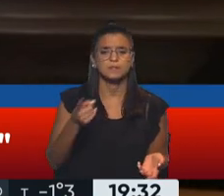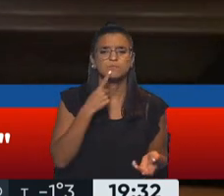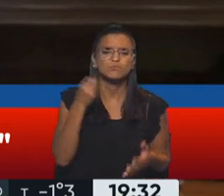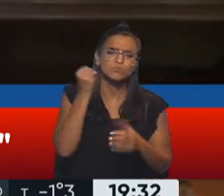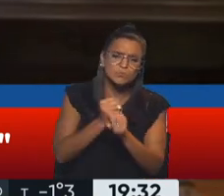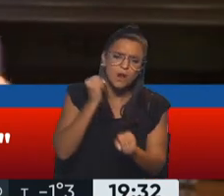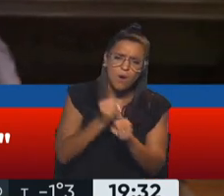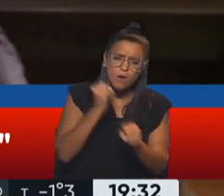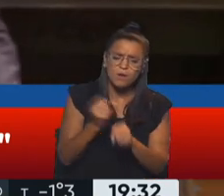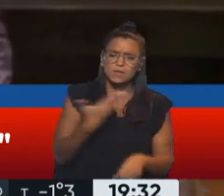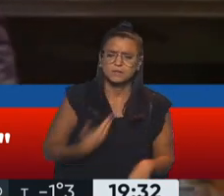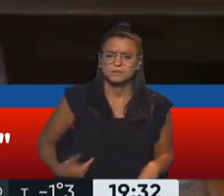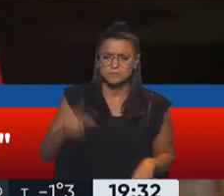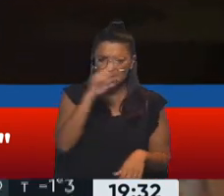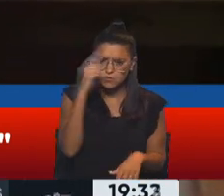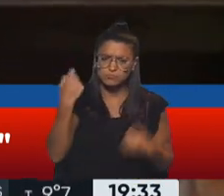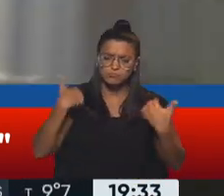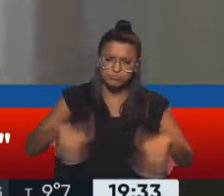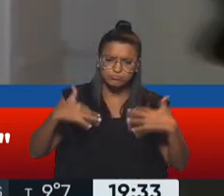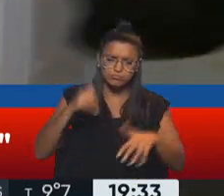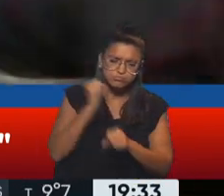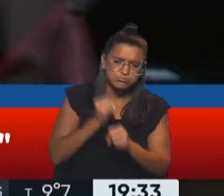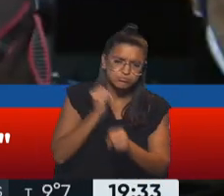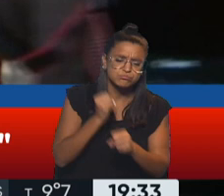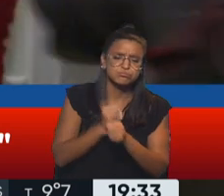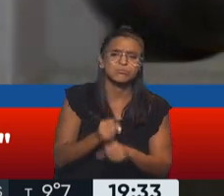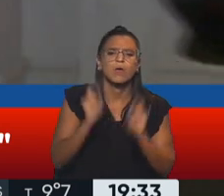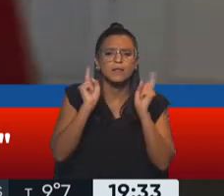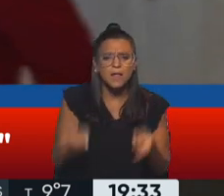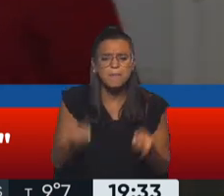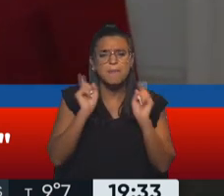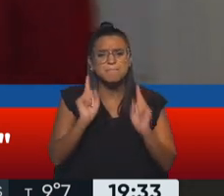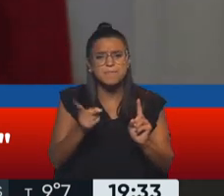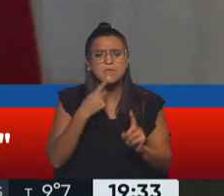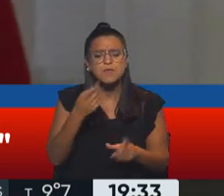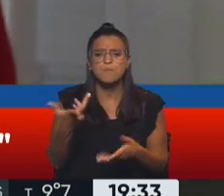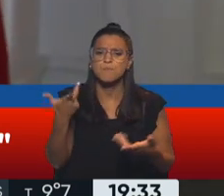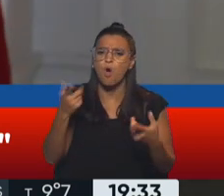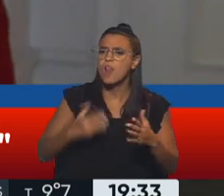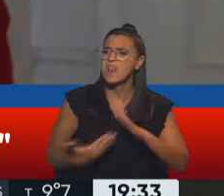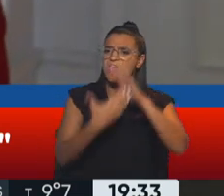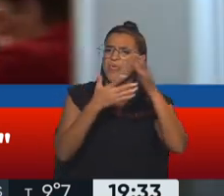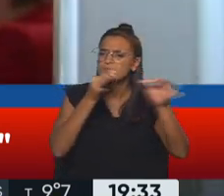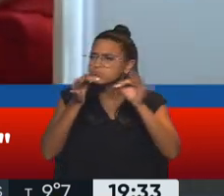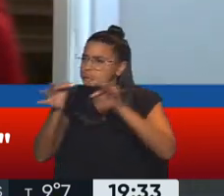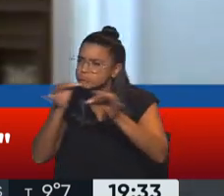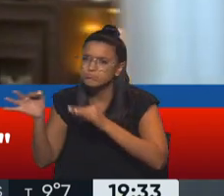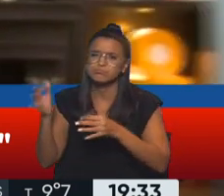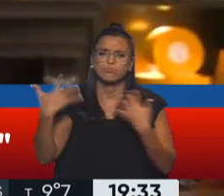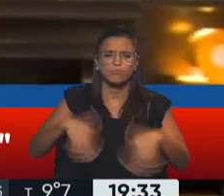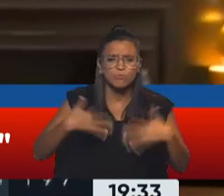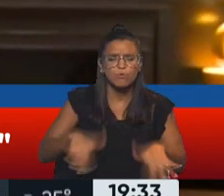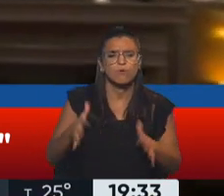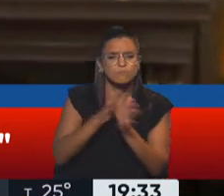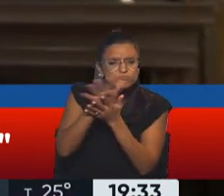trabajo que ha hecho el presidente de la nación, el diplomacia presidencial en Lima, hablando con líderes del mundo, todo lo que ha sido el